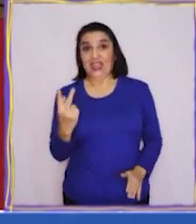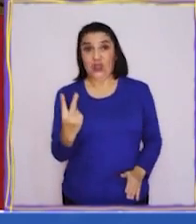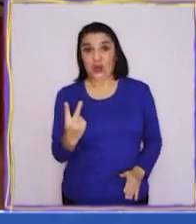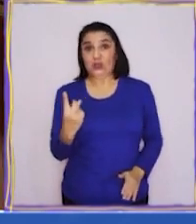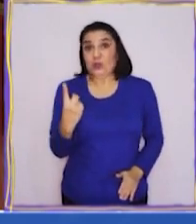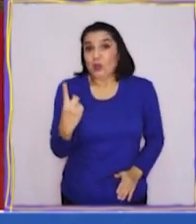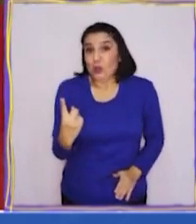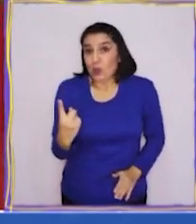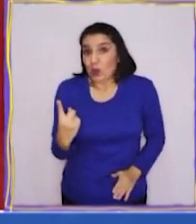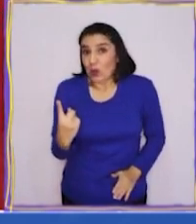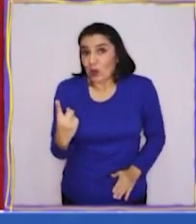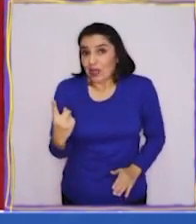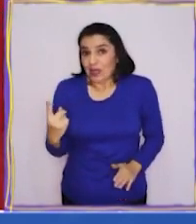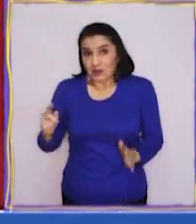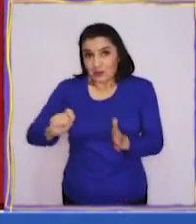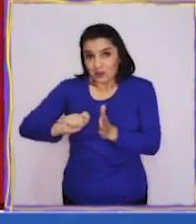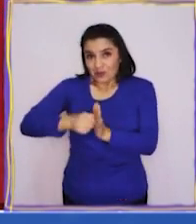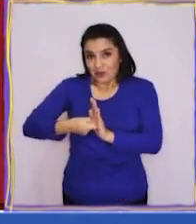dos, uno y...